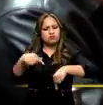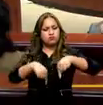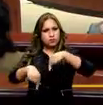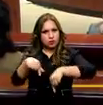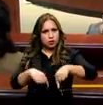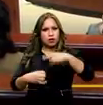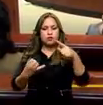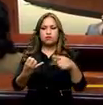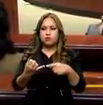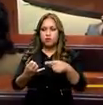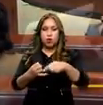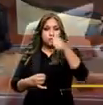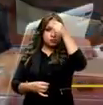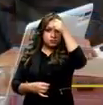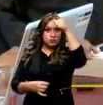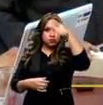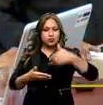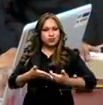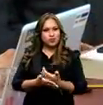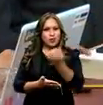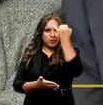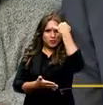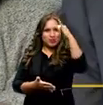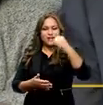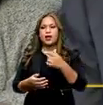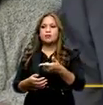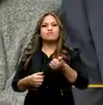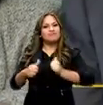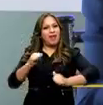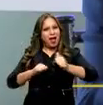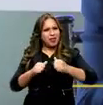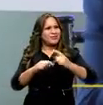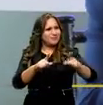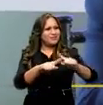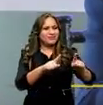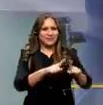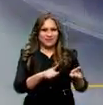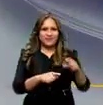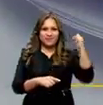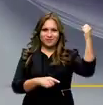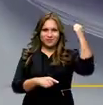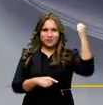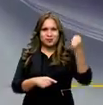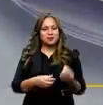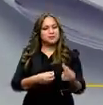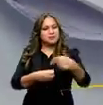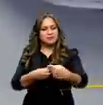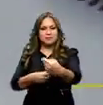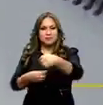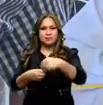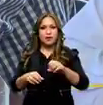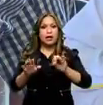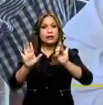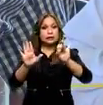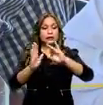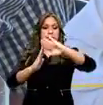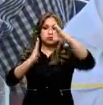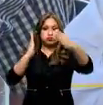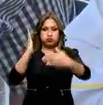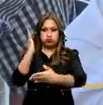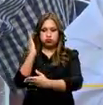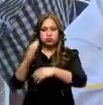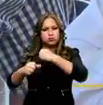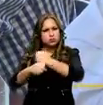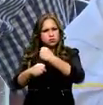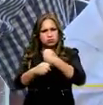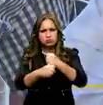de la innovación tecnológica, compositores, artistas, entre otros. Asimismo, en siete jornadas de trabajo, la